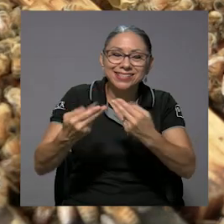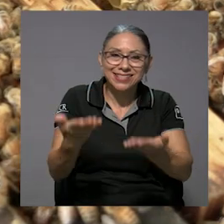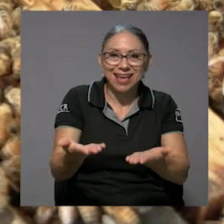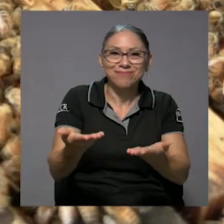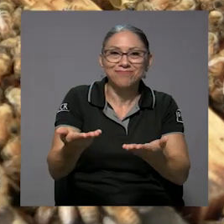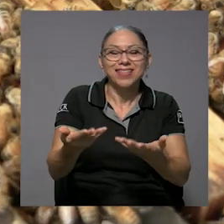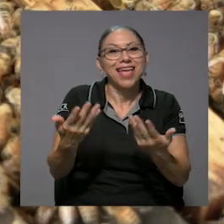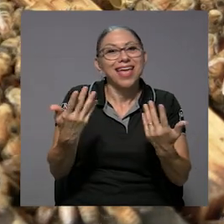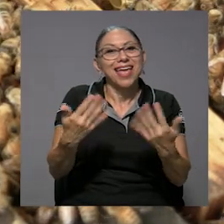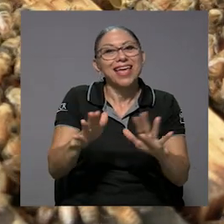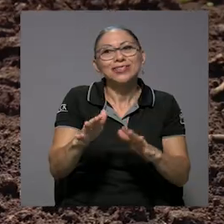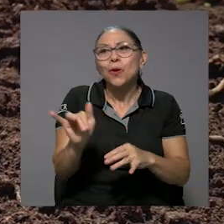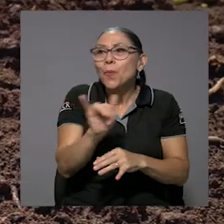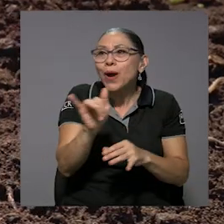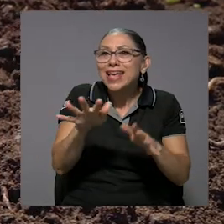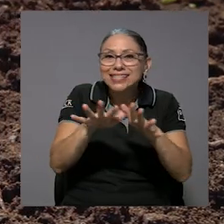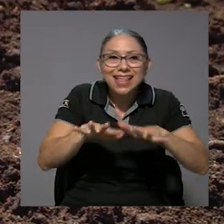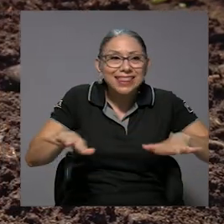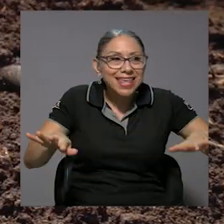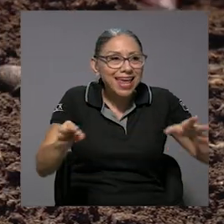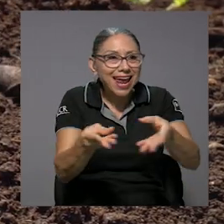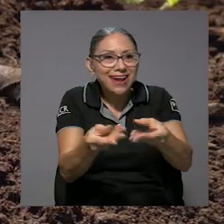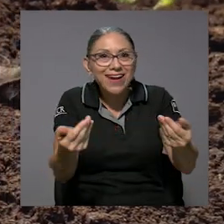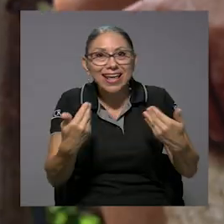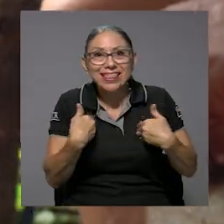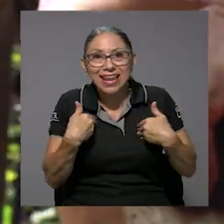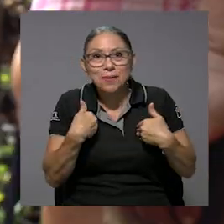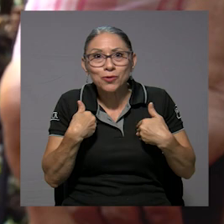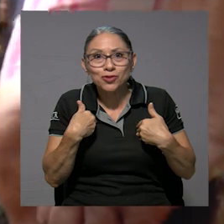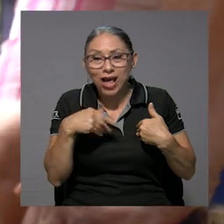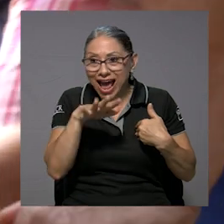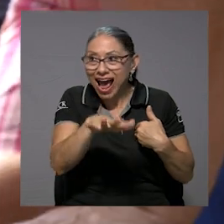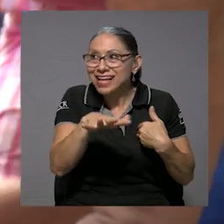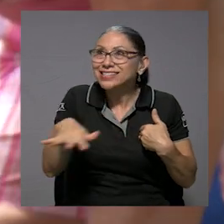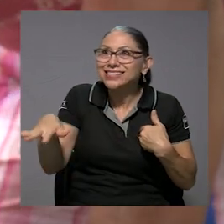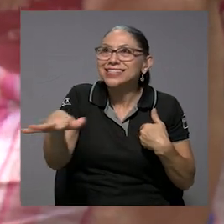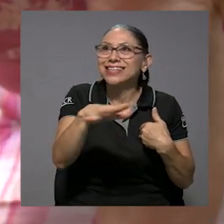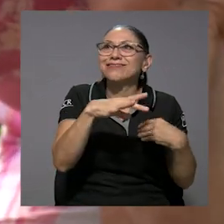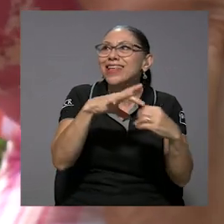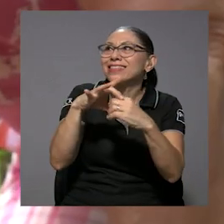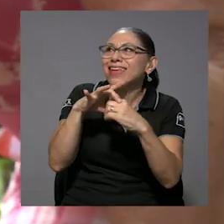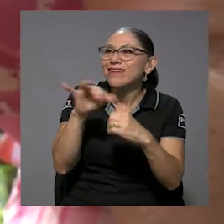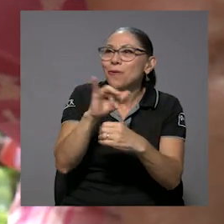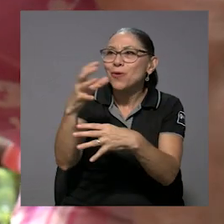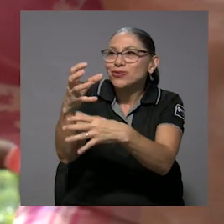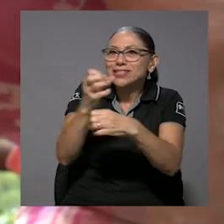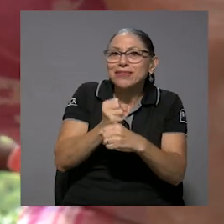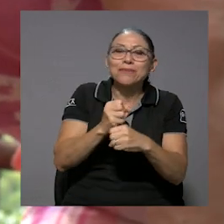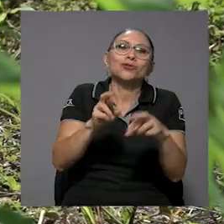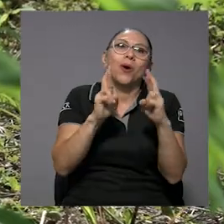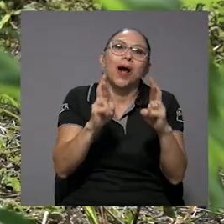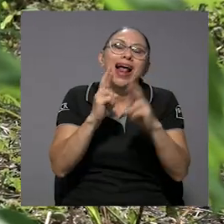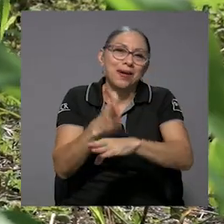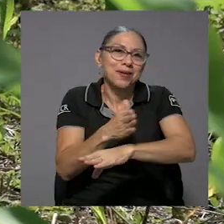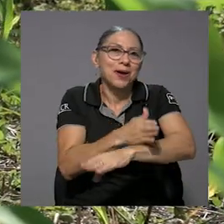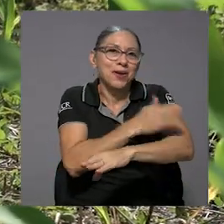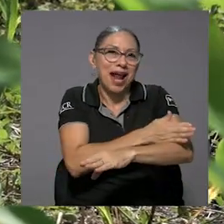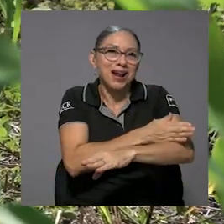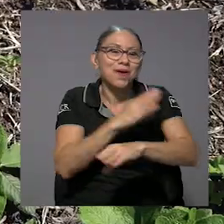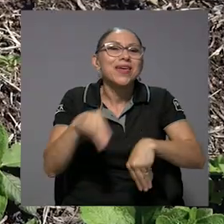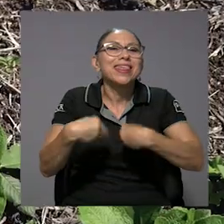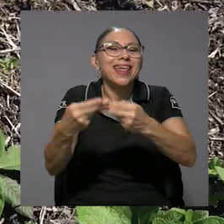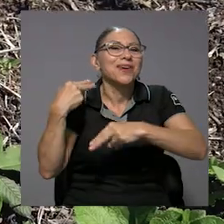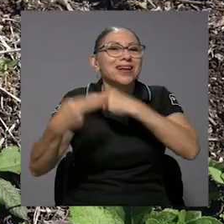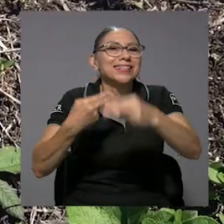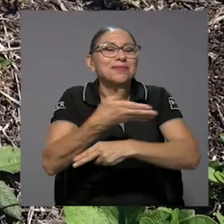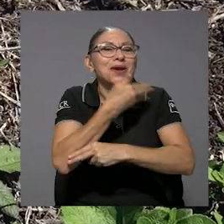herencia y es verdad ese pedacito de tierra que tenemos a como lo recibimos, ojalá mejorarlo y dejarlo